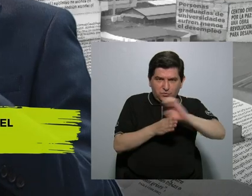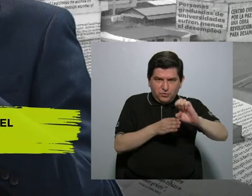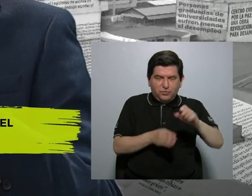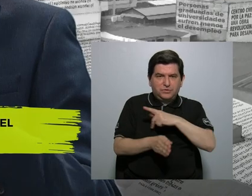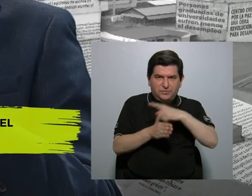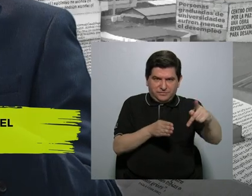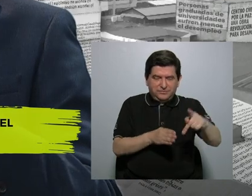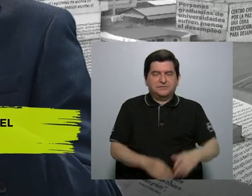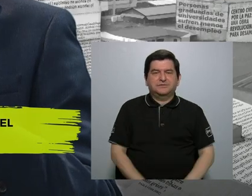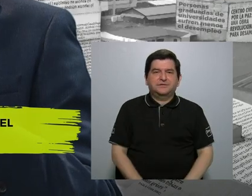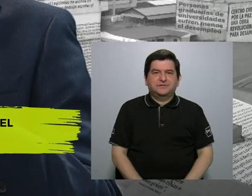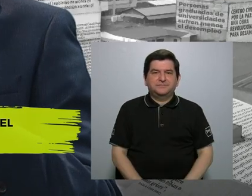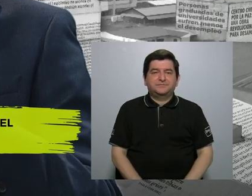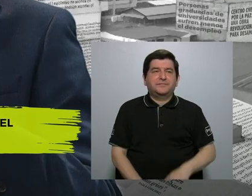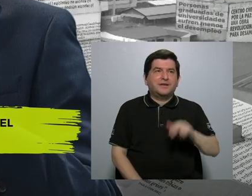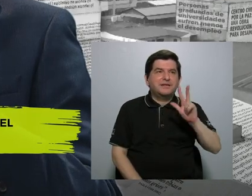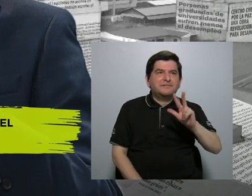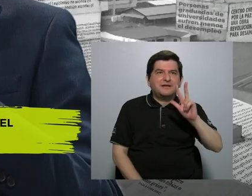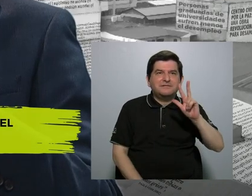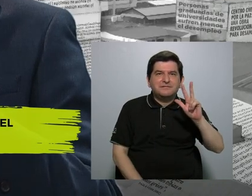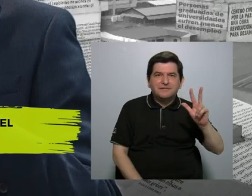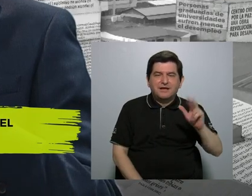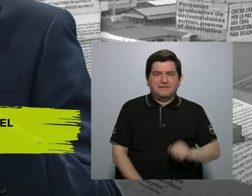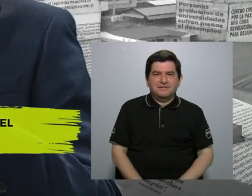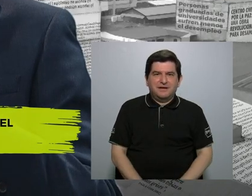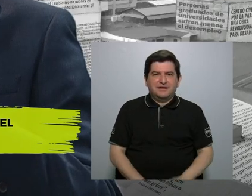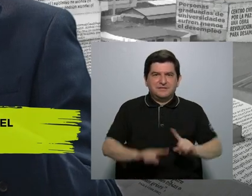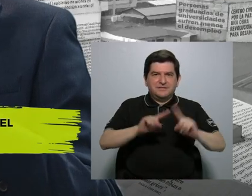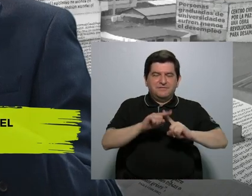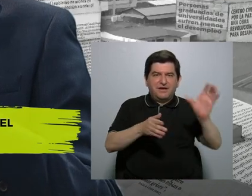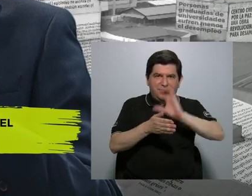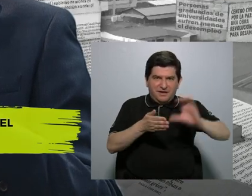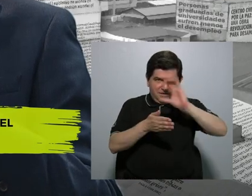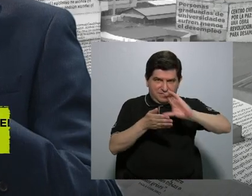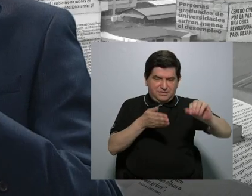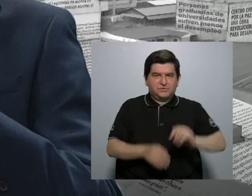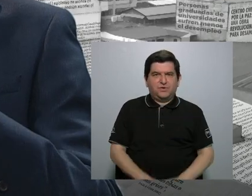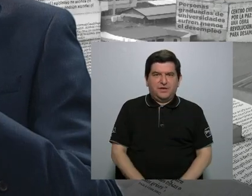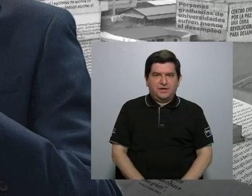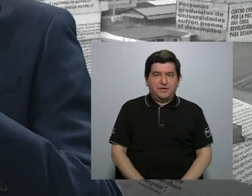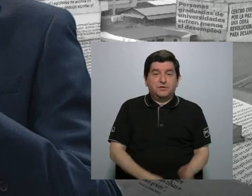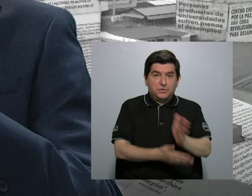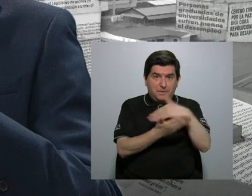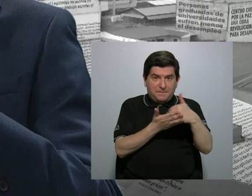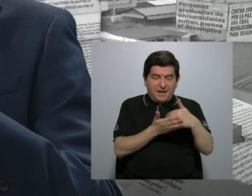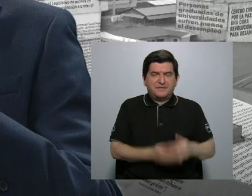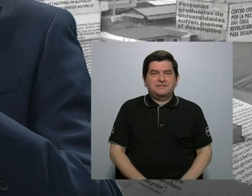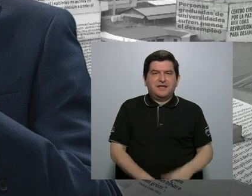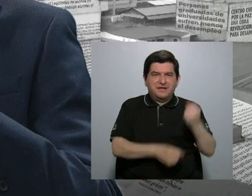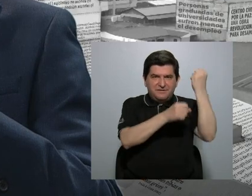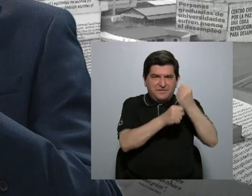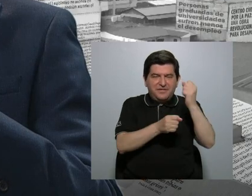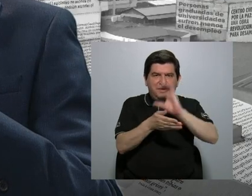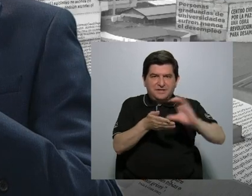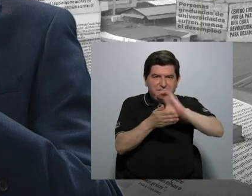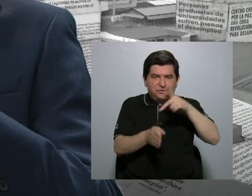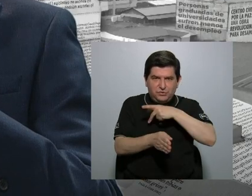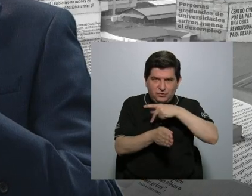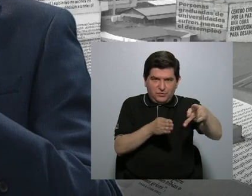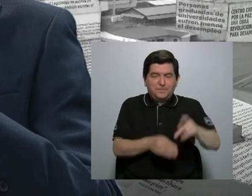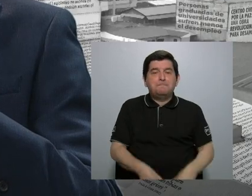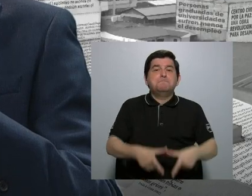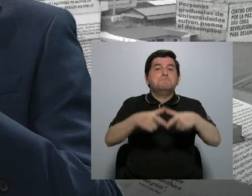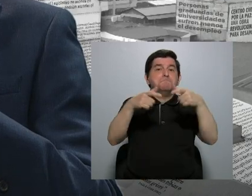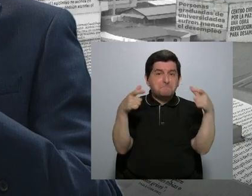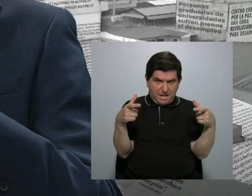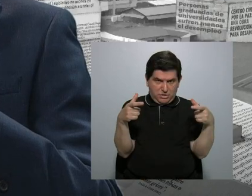Y creo que de los 33 colegios que somos parte de la Federación de Colegios Profesionales, la